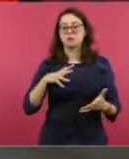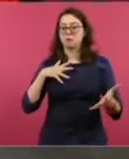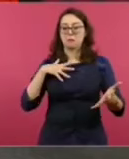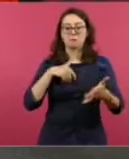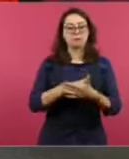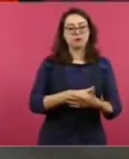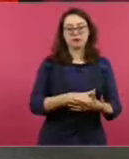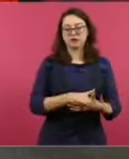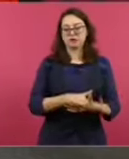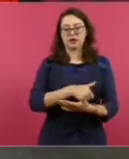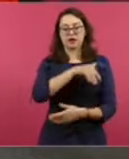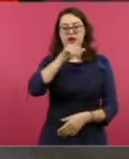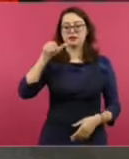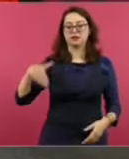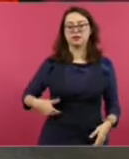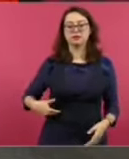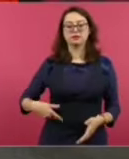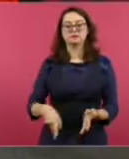vehículos?